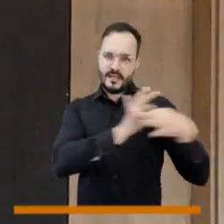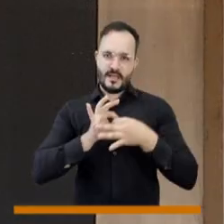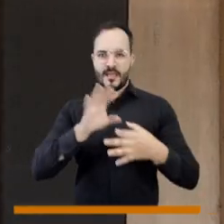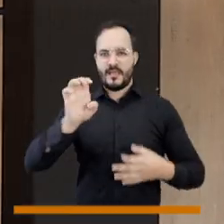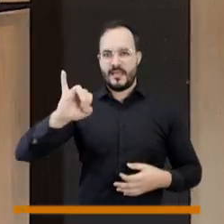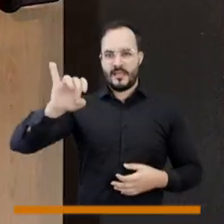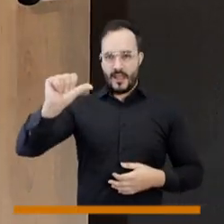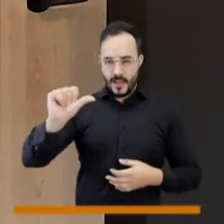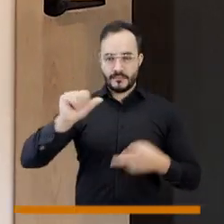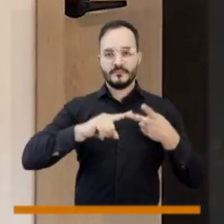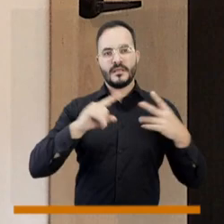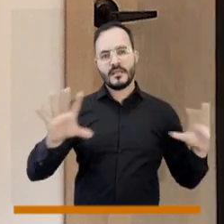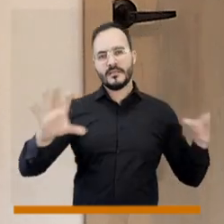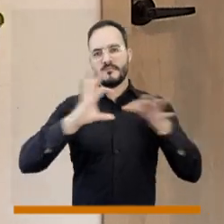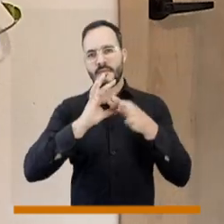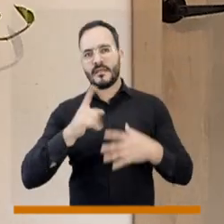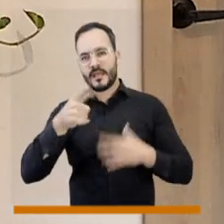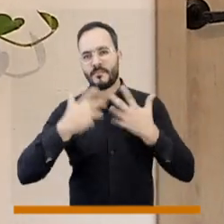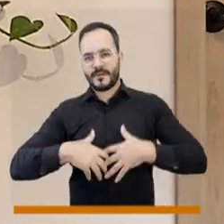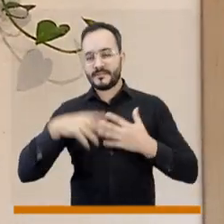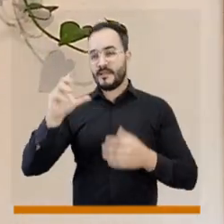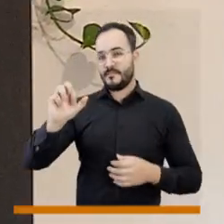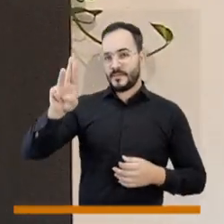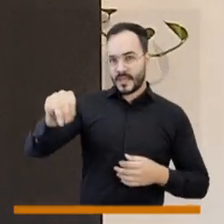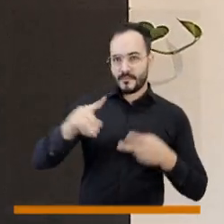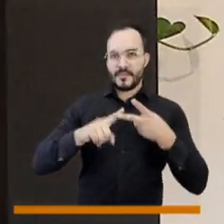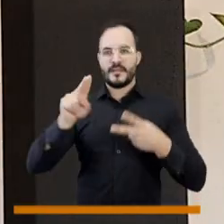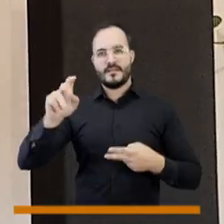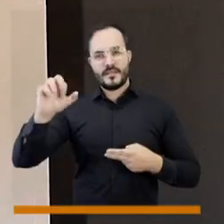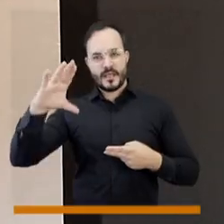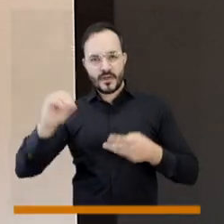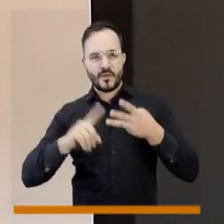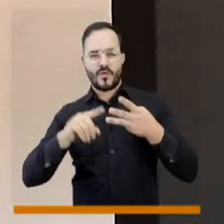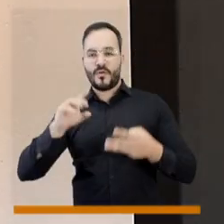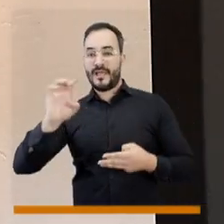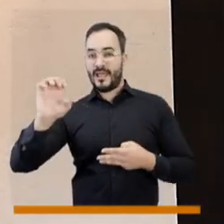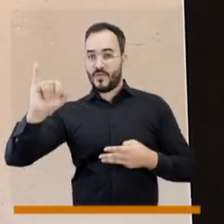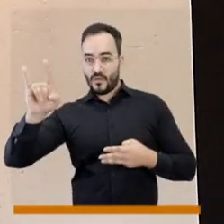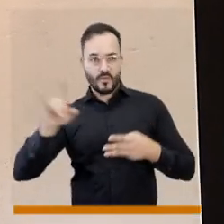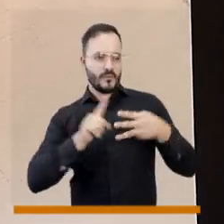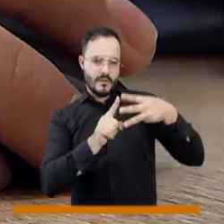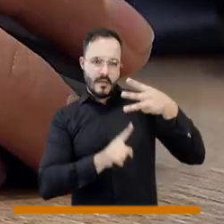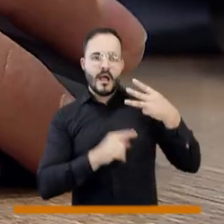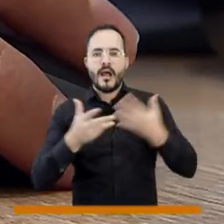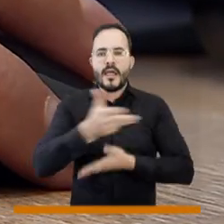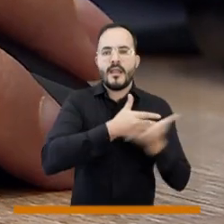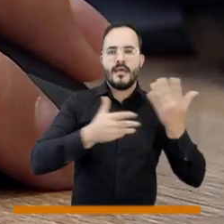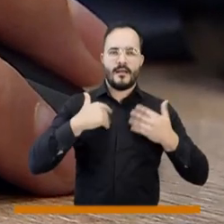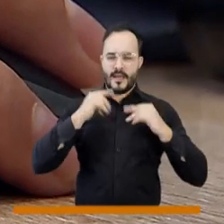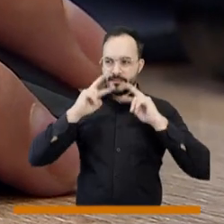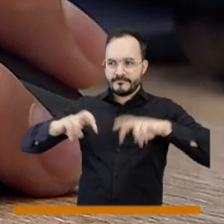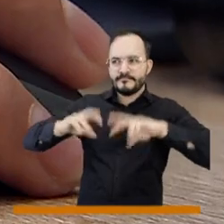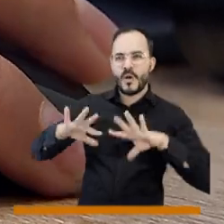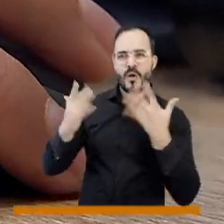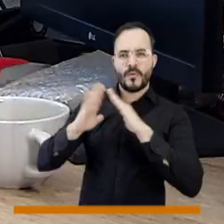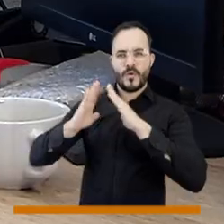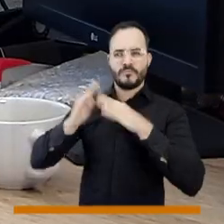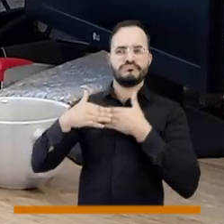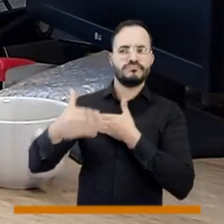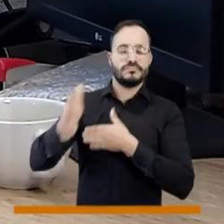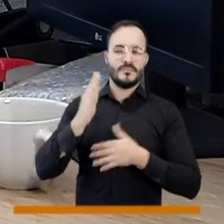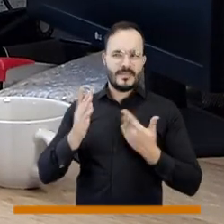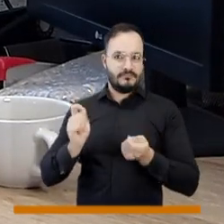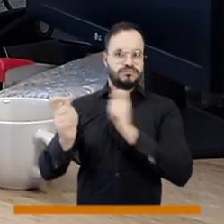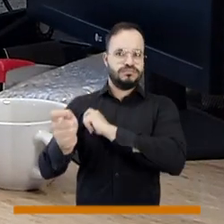en alianza con empresas como EPM, Erco y Neu para tratar de ver cuál va a ser el futuro de la energía tanto en Colombia